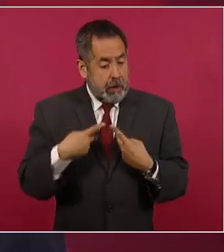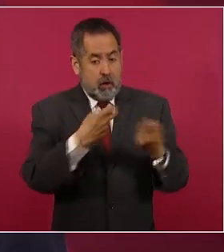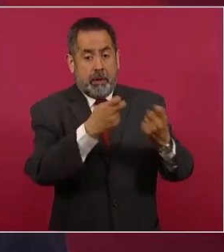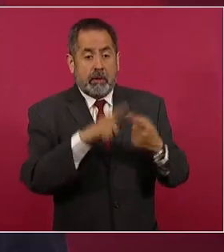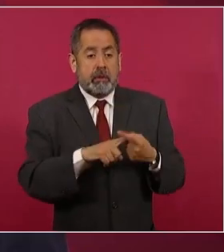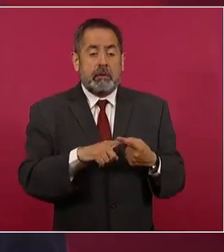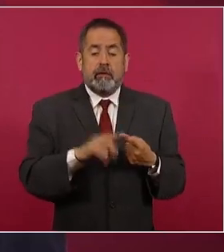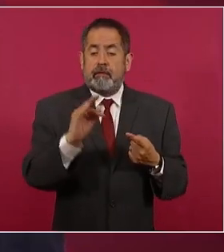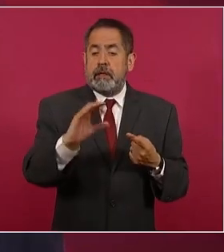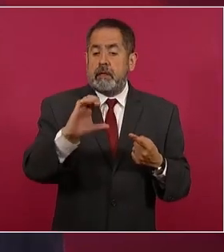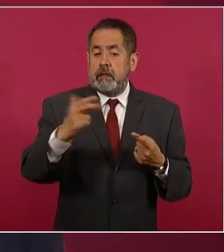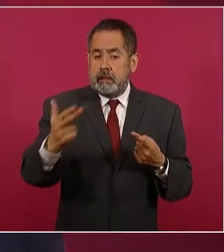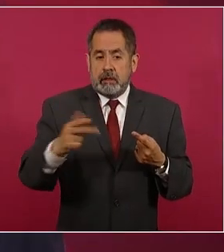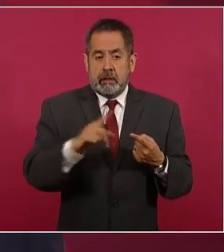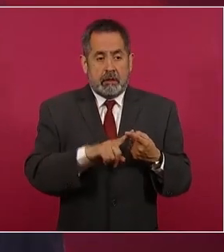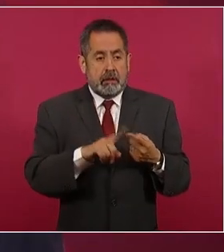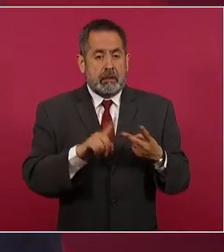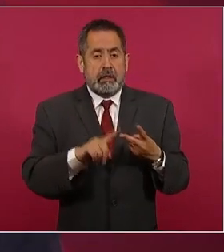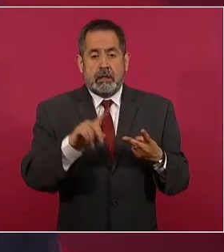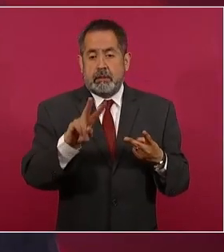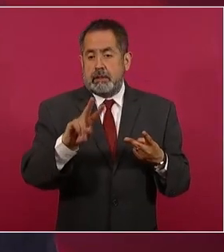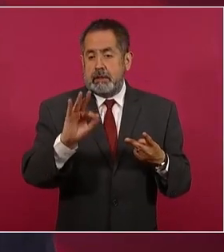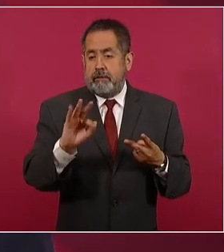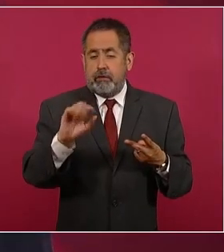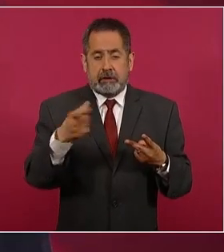Calderón y Fox.